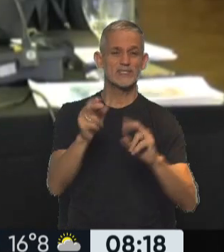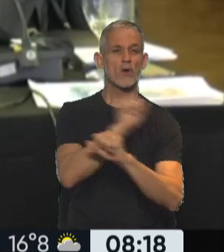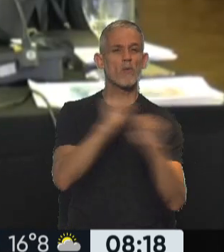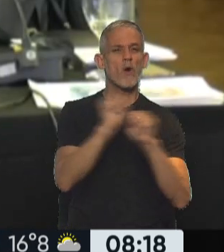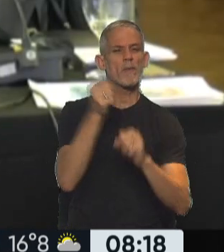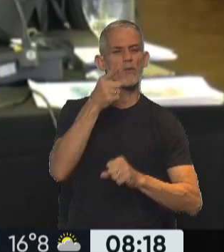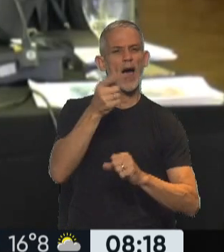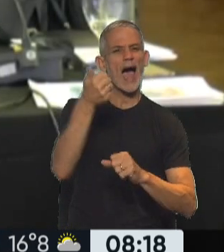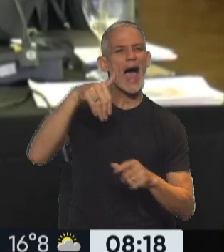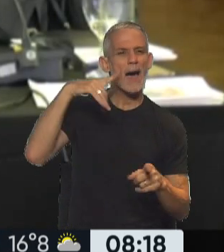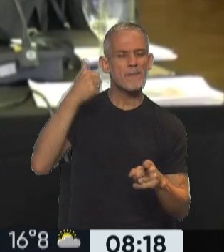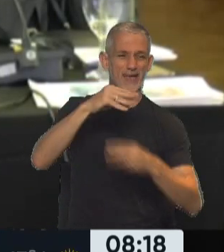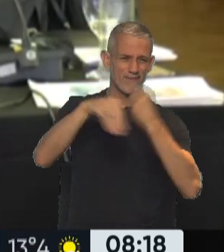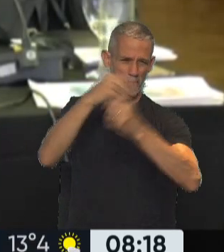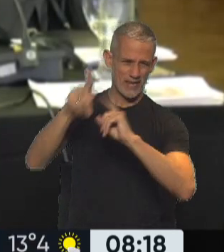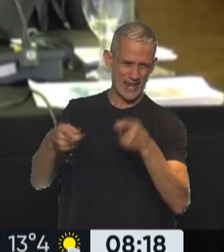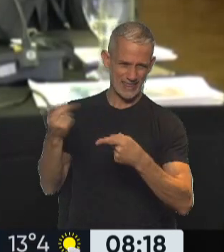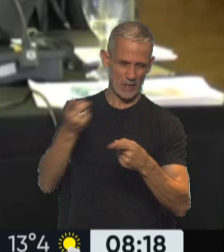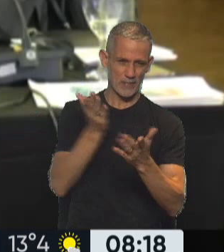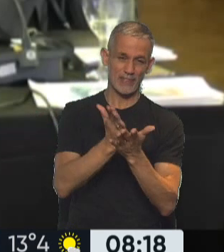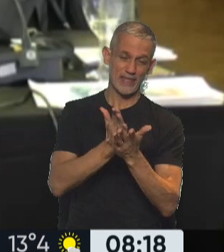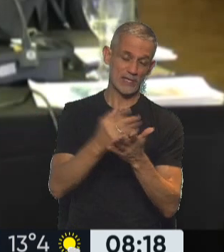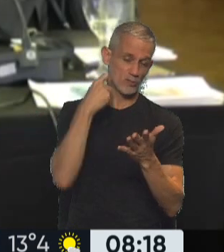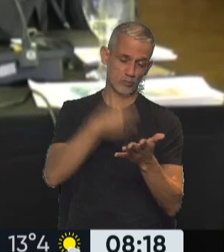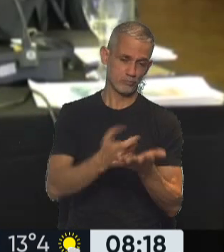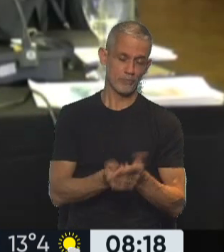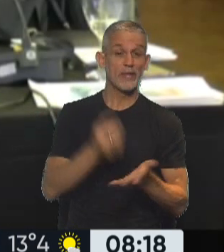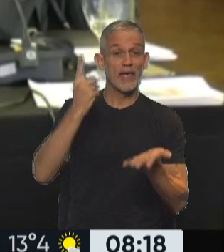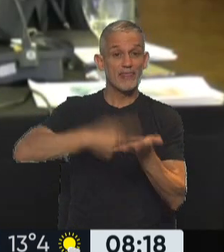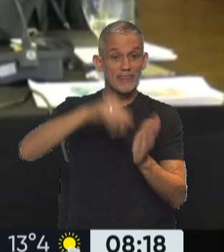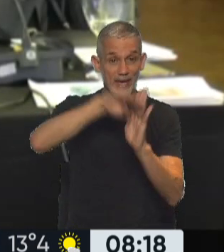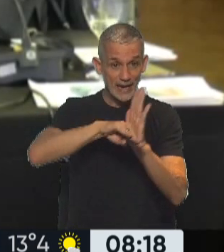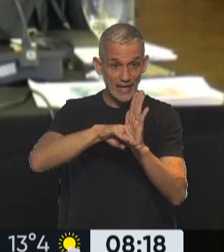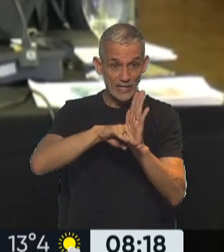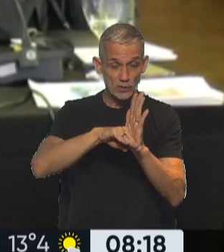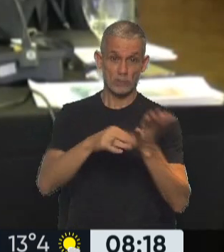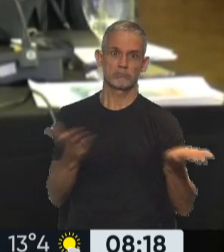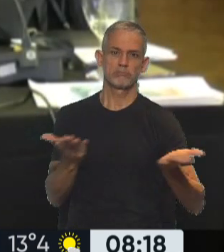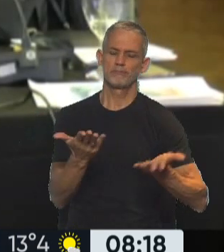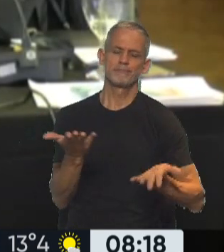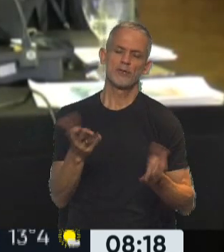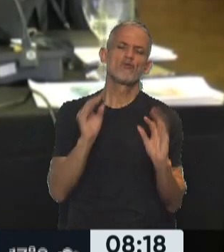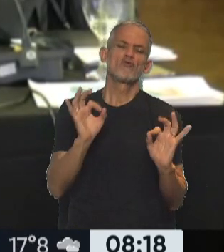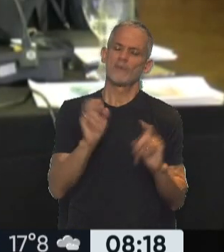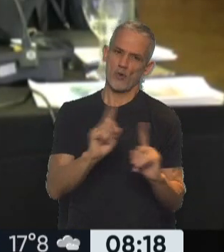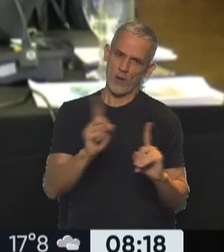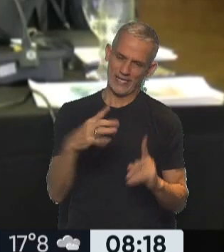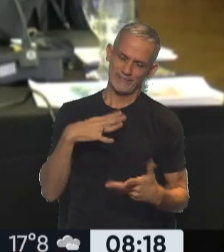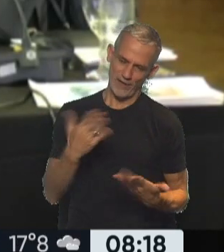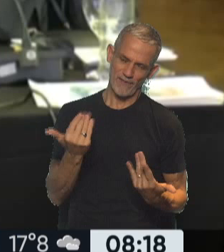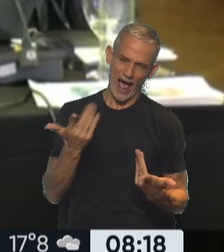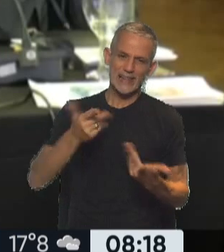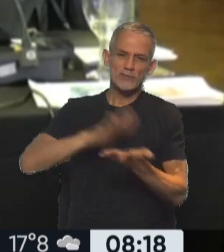contra la AMIA y sus familiares. Este decreto, que naturalmente es insuficiente en materia de